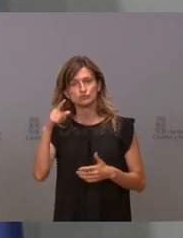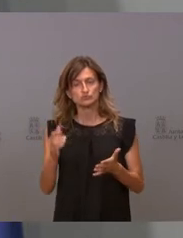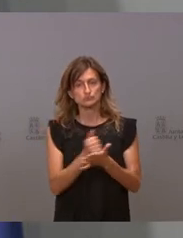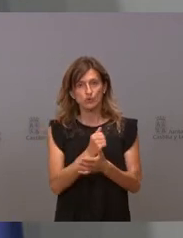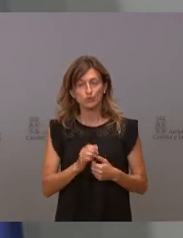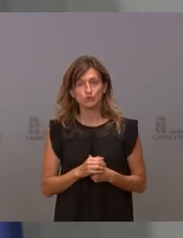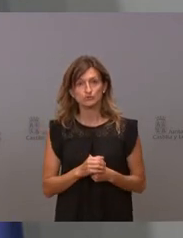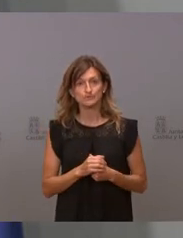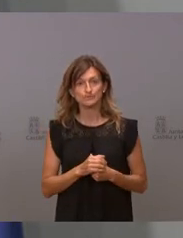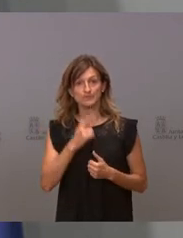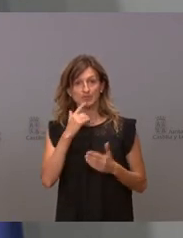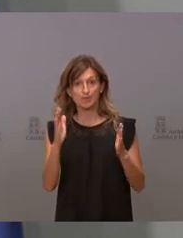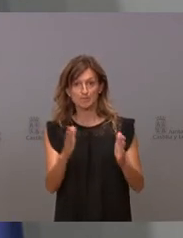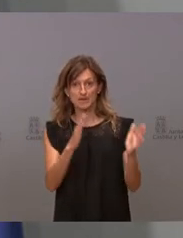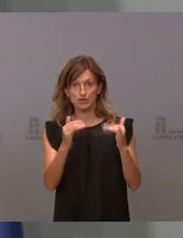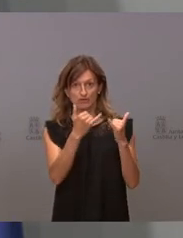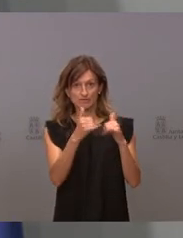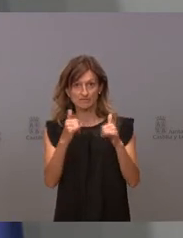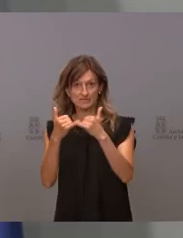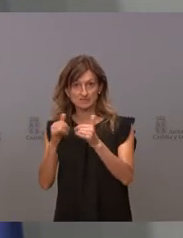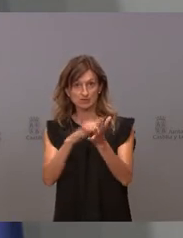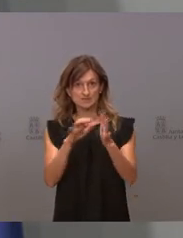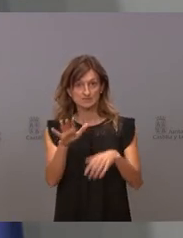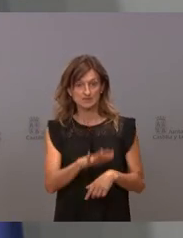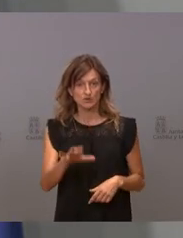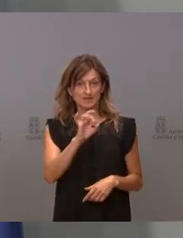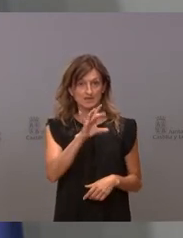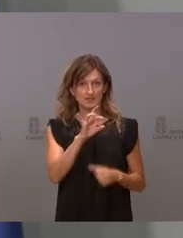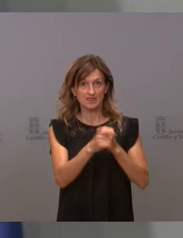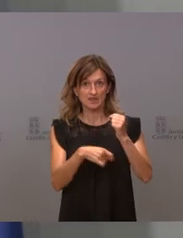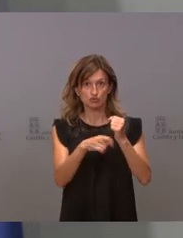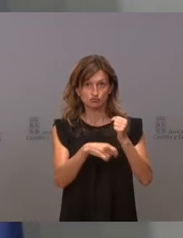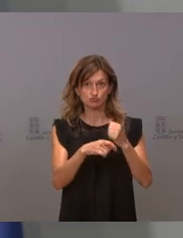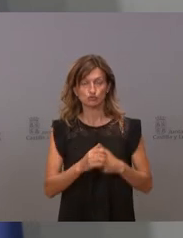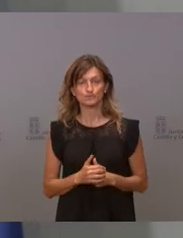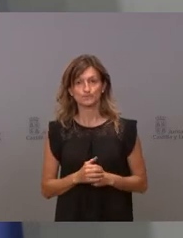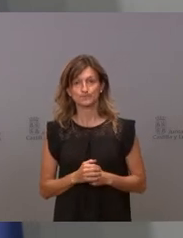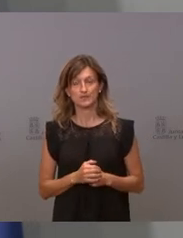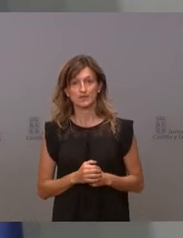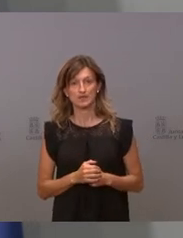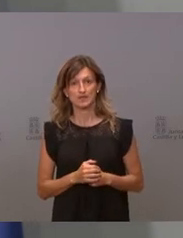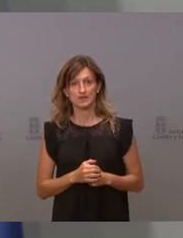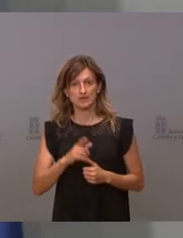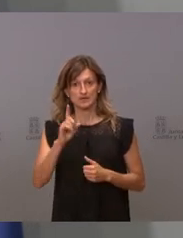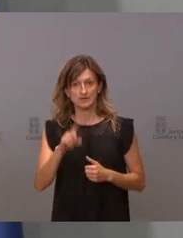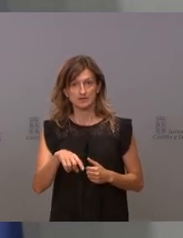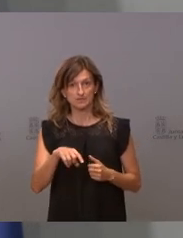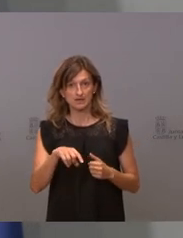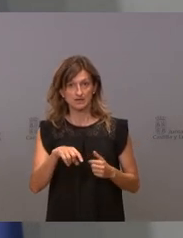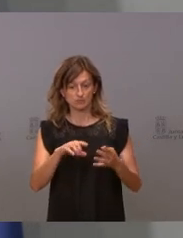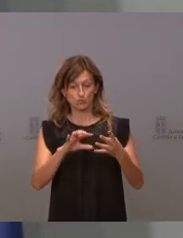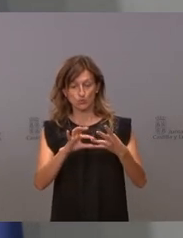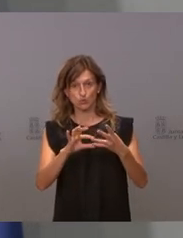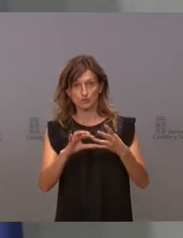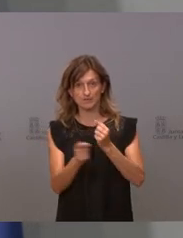dos periodos festivos en la comunidad, 15 de agosto y esta última quincena en la cual se